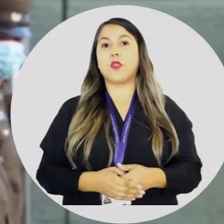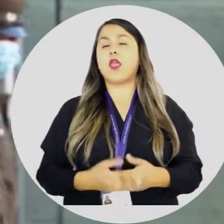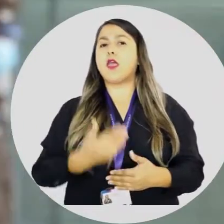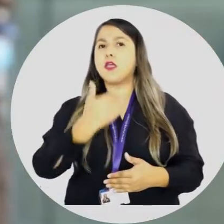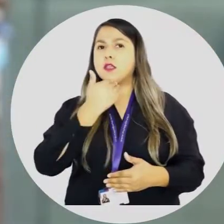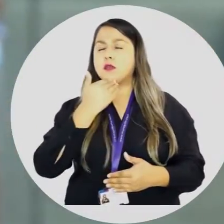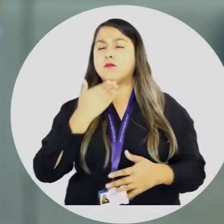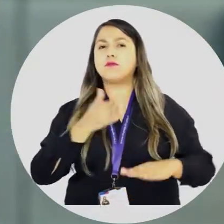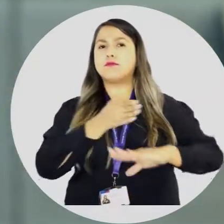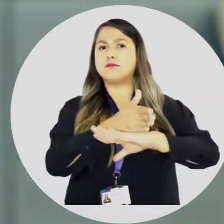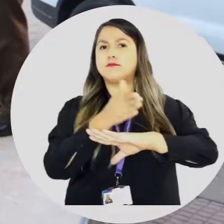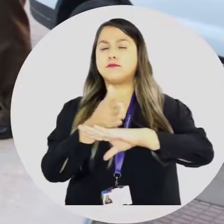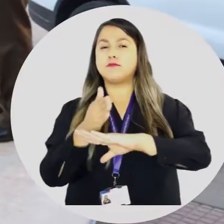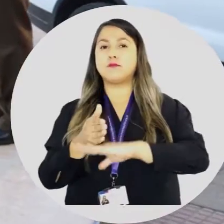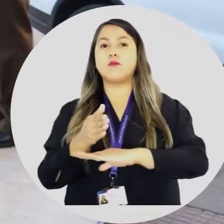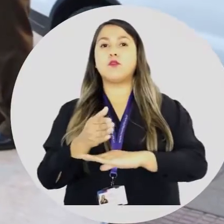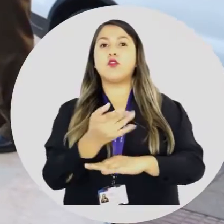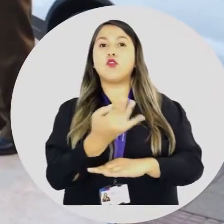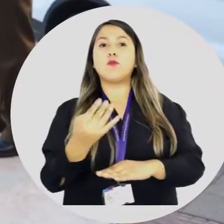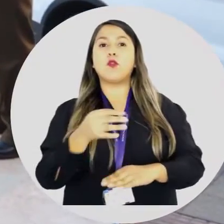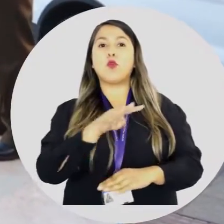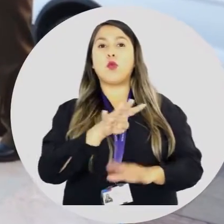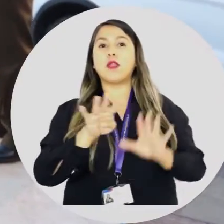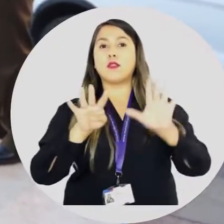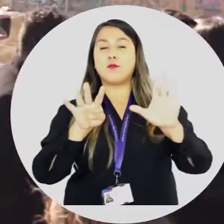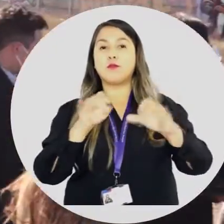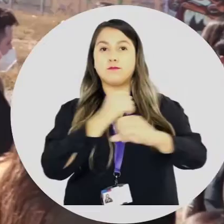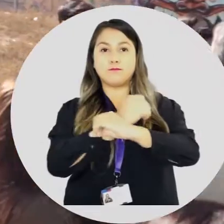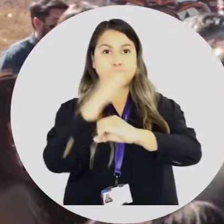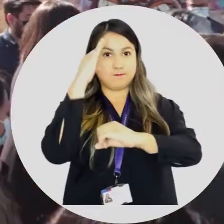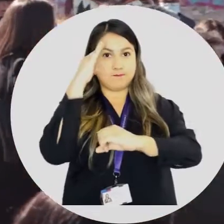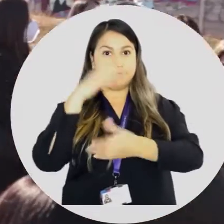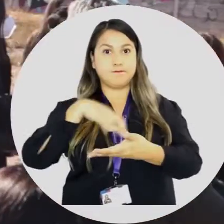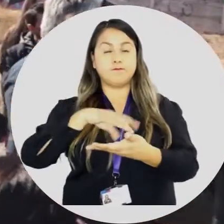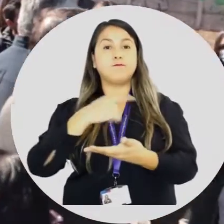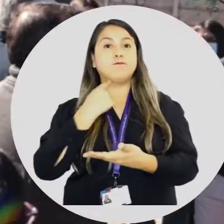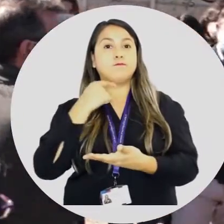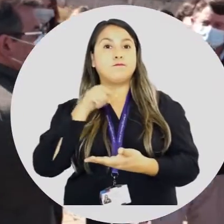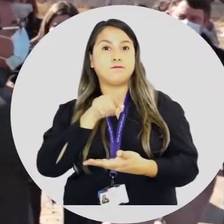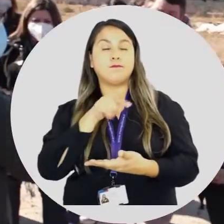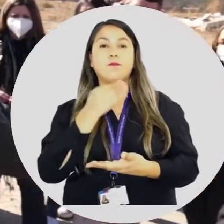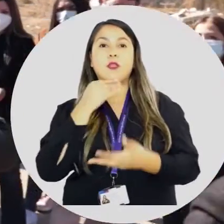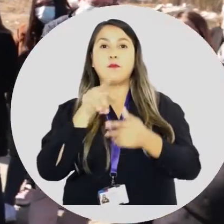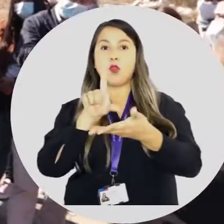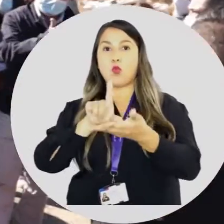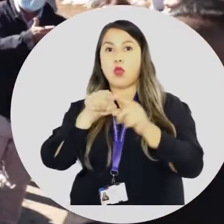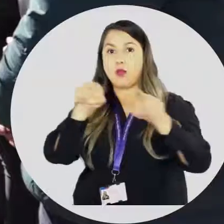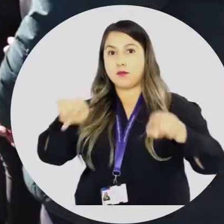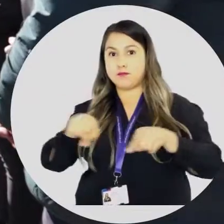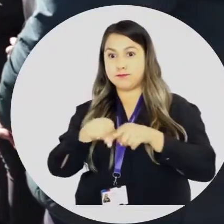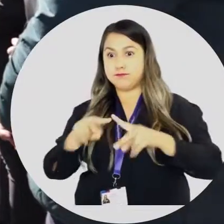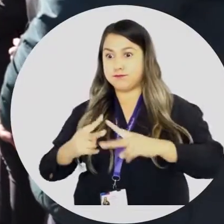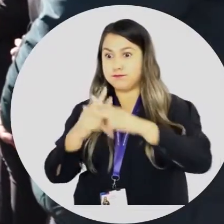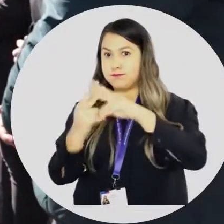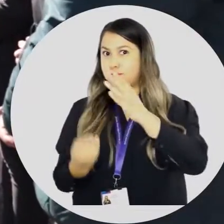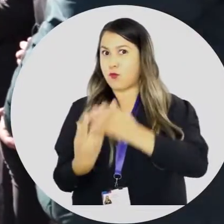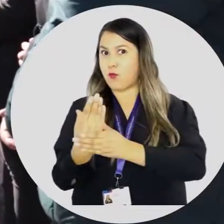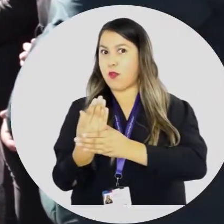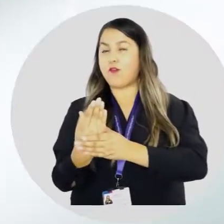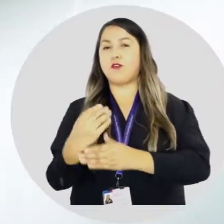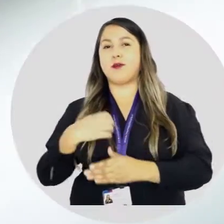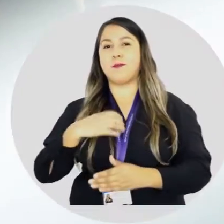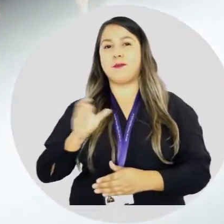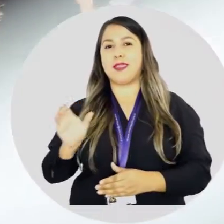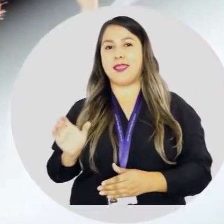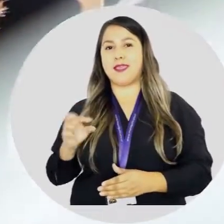También visitamos la 49 Comisaría de Quilicura y el terreno donde se construirá el nuevo y tan esperado